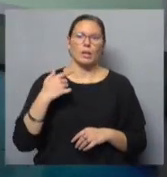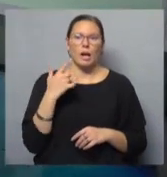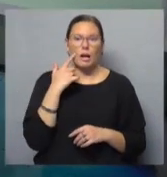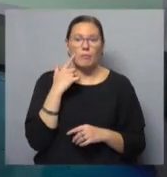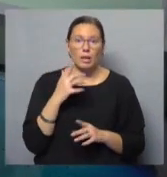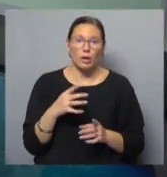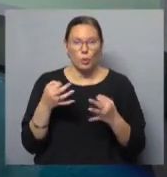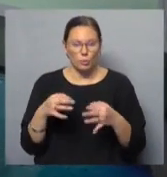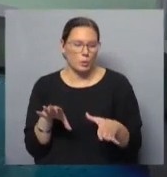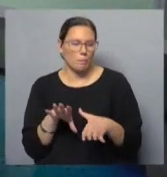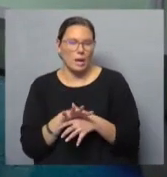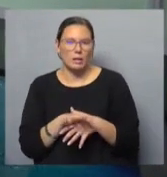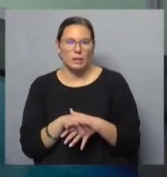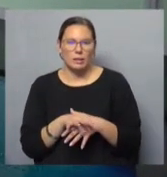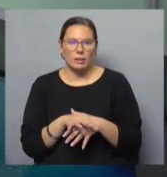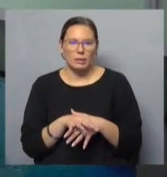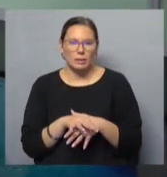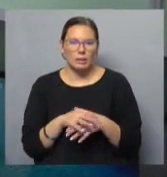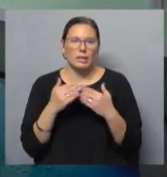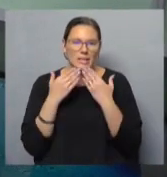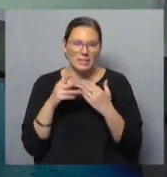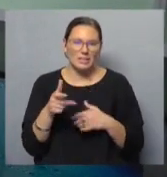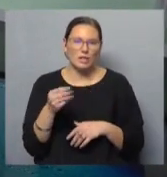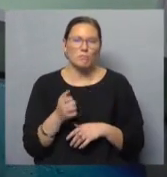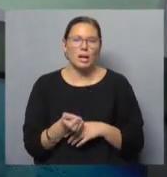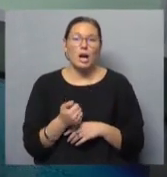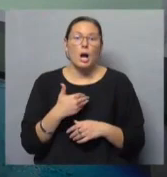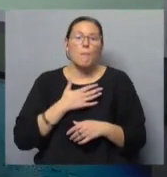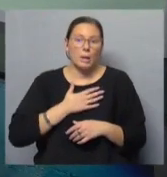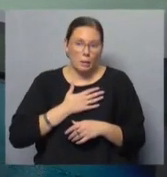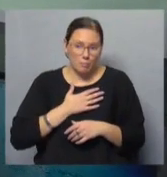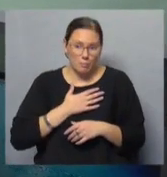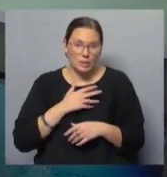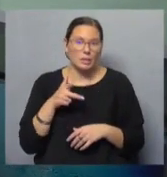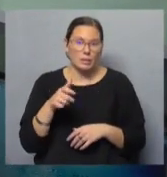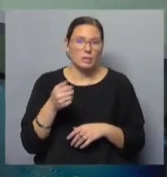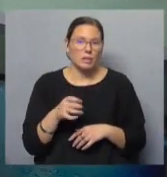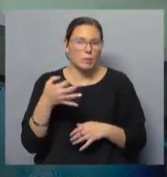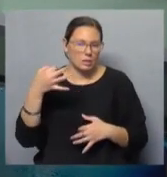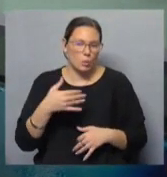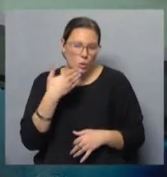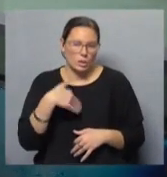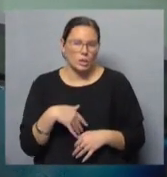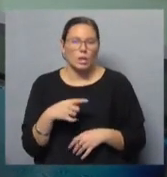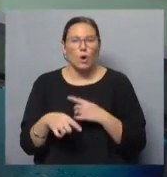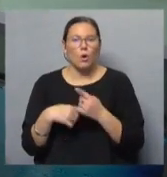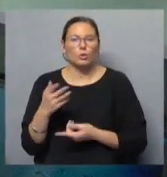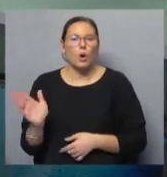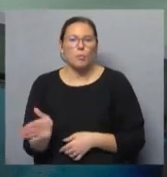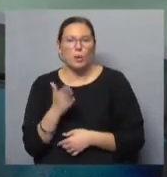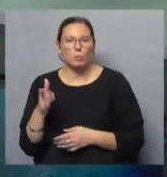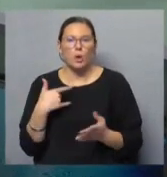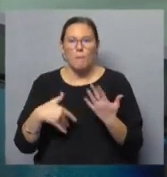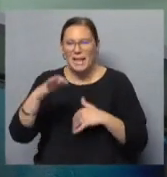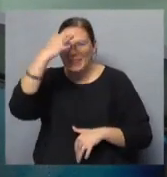Por eso terminé. Chapa, querido. Por lo menos en mí o el Chapa seguro que me van a entender. Capaz que hay otro tipo de productor que es más un